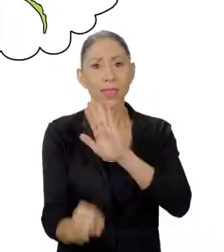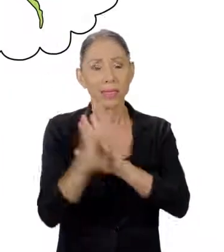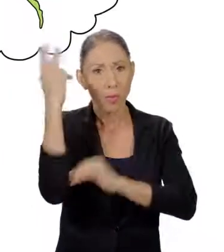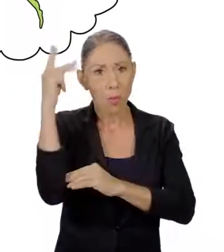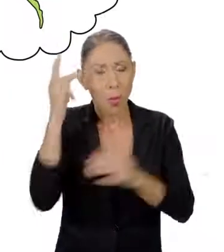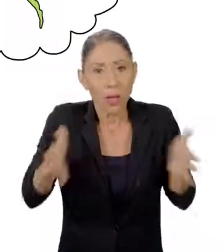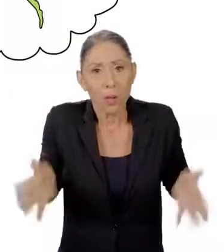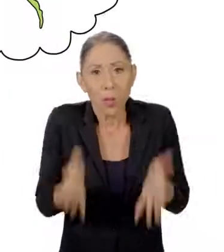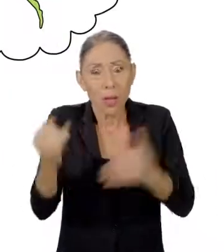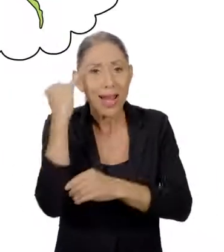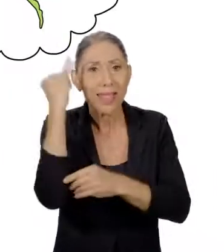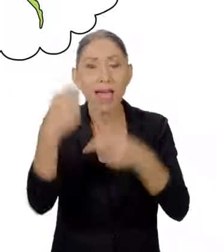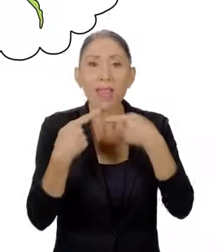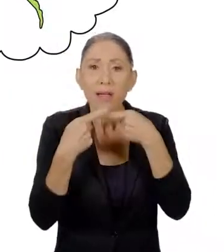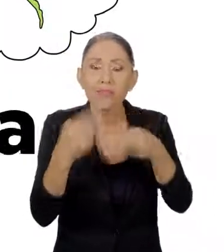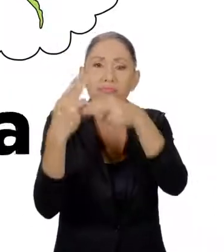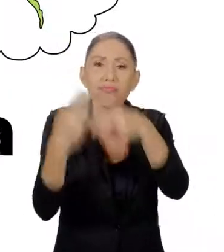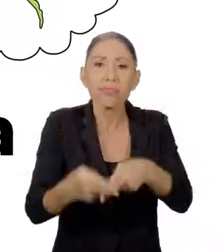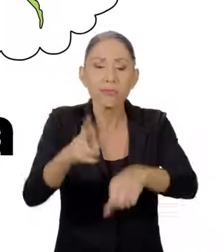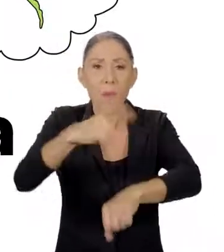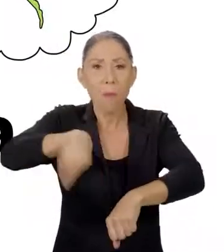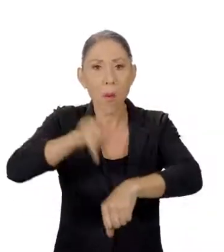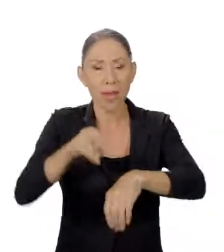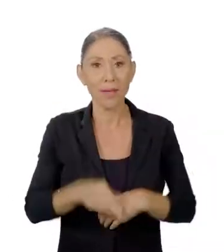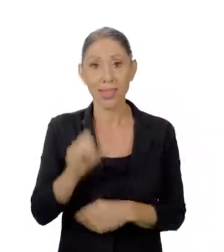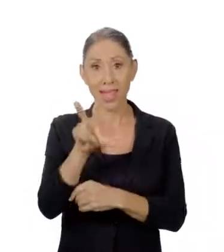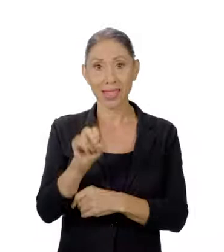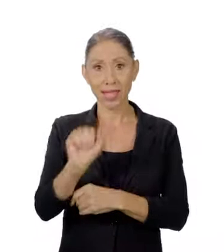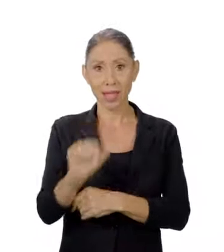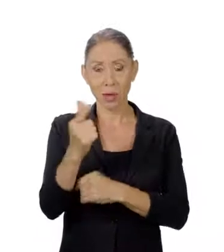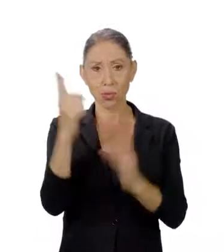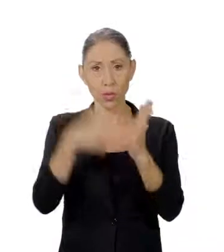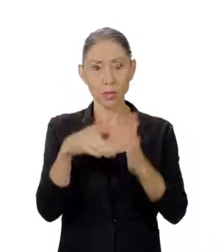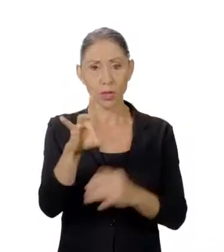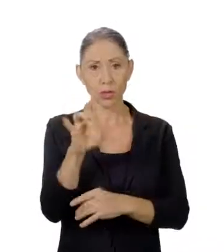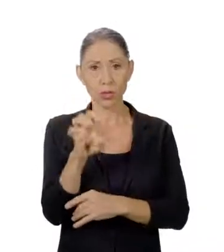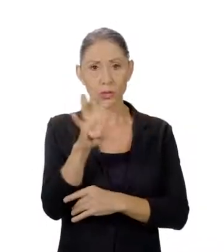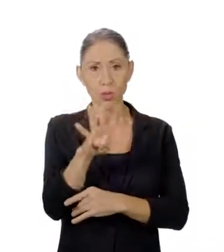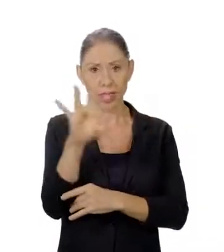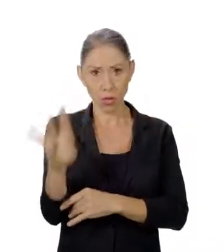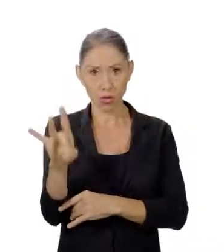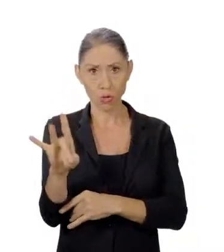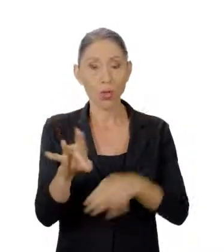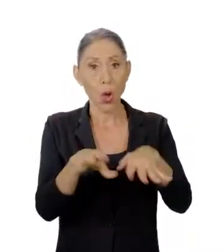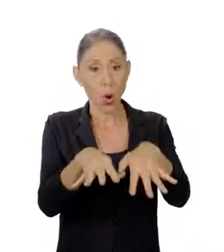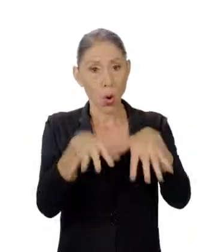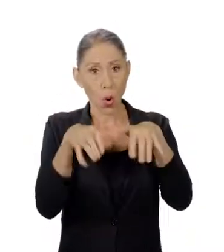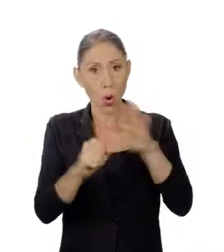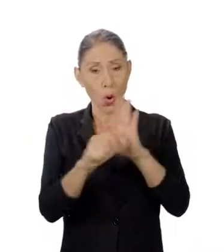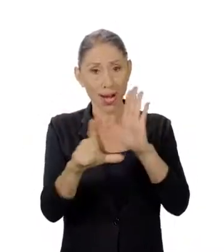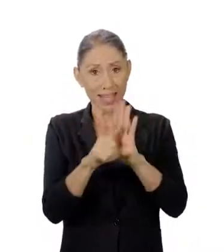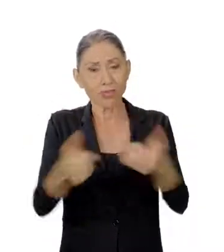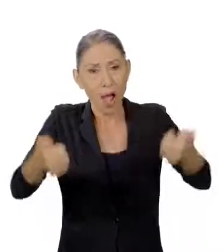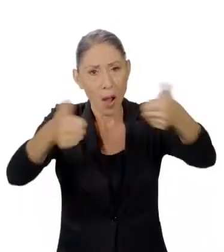promover la idea de declararla República. El 30 de agosto de 1848, el Congreso aprobó